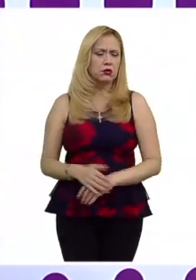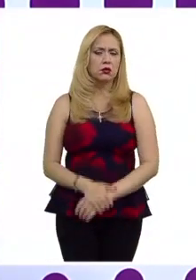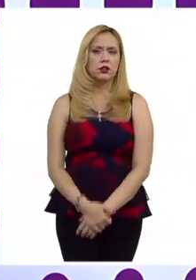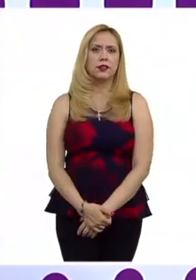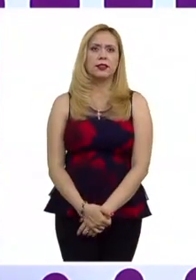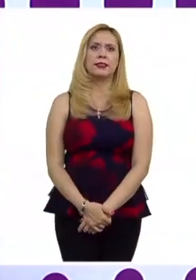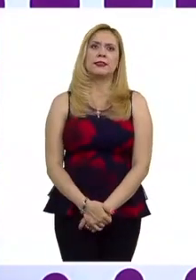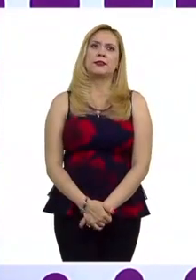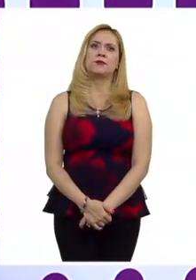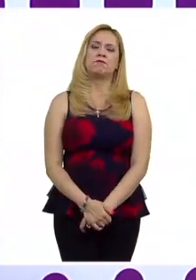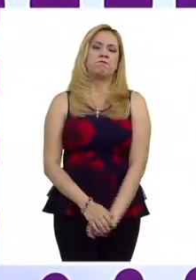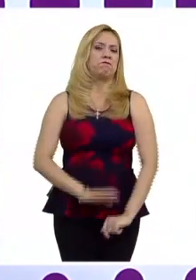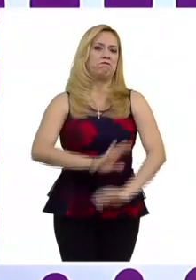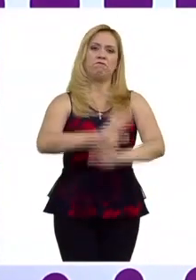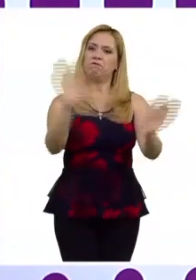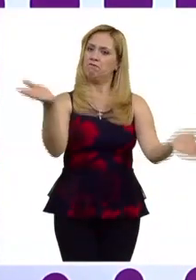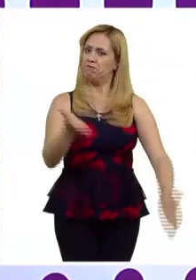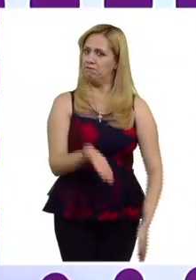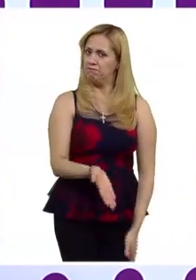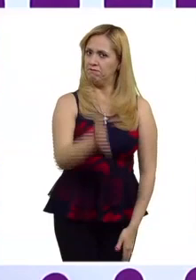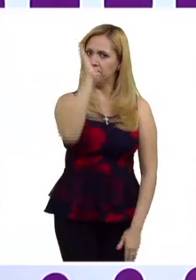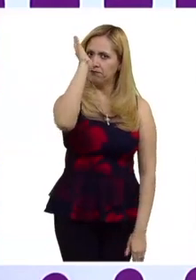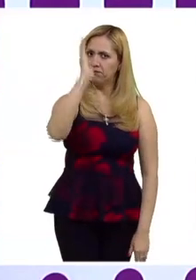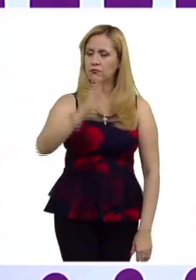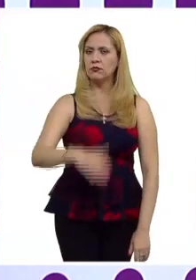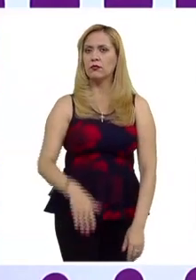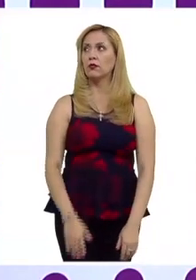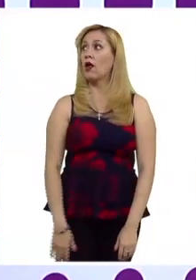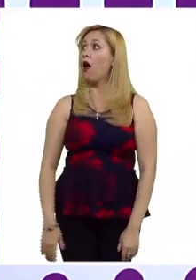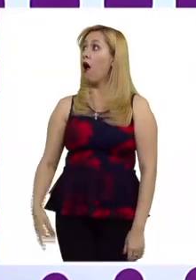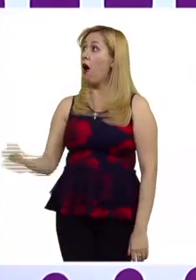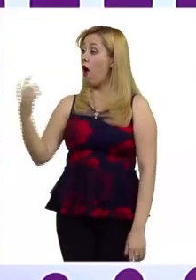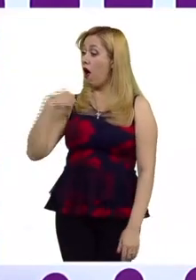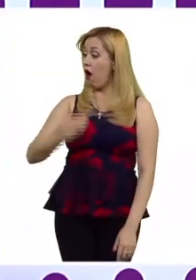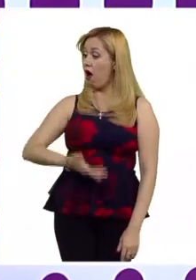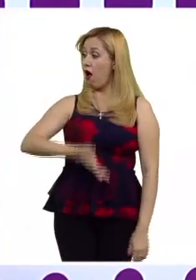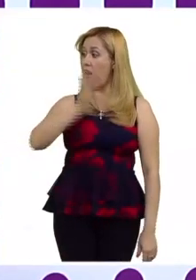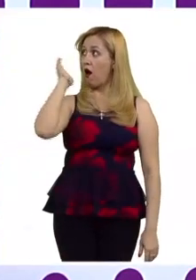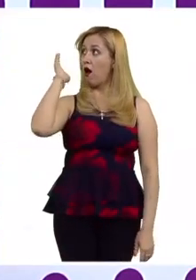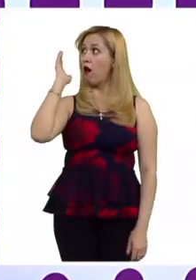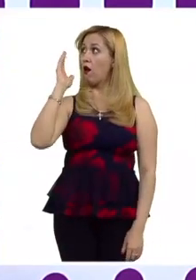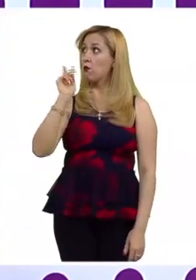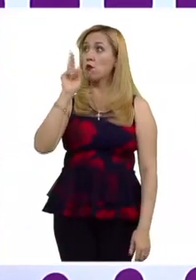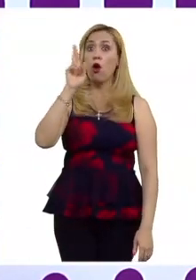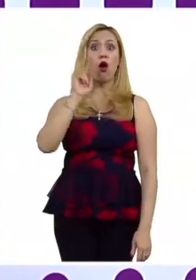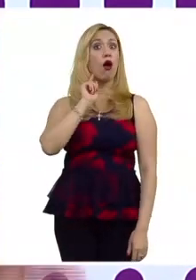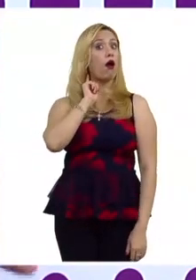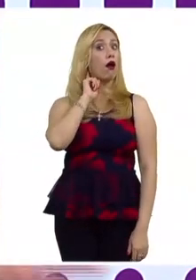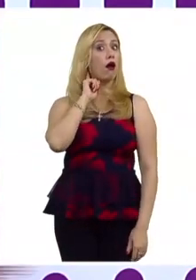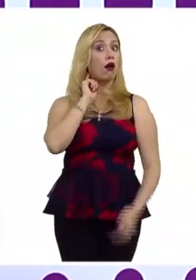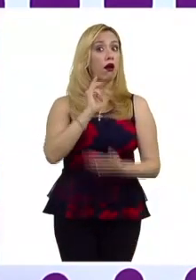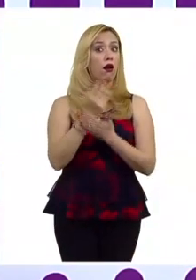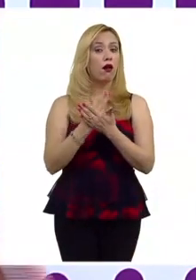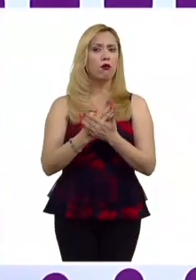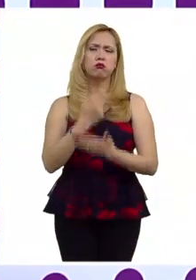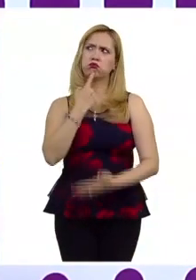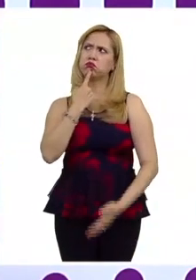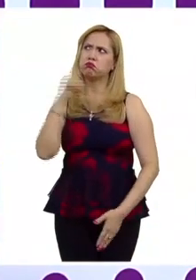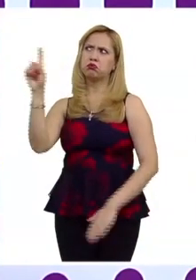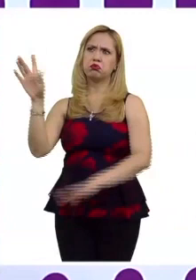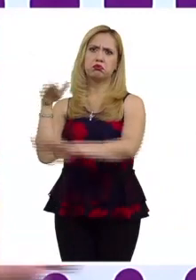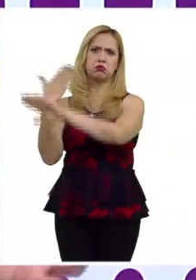lo despidieron y él demandó a la empresa por daño moral ahora las personas que